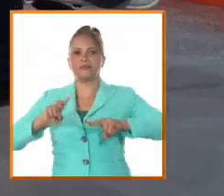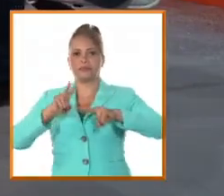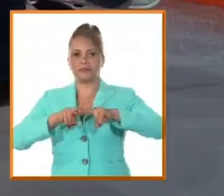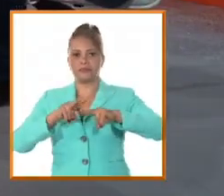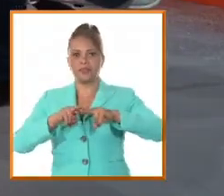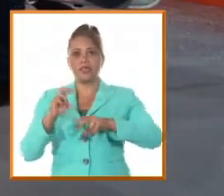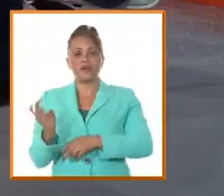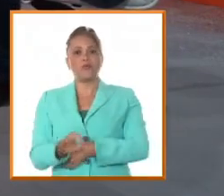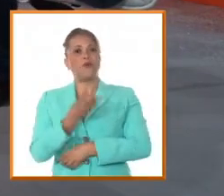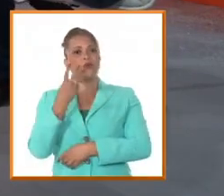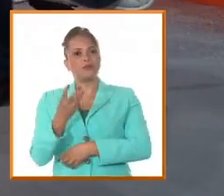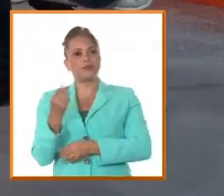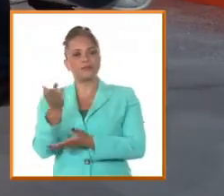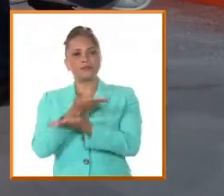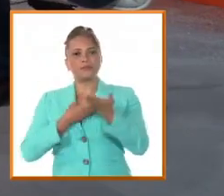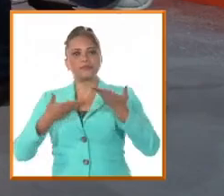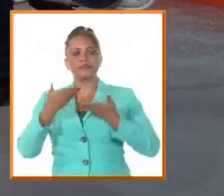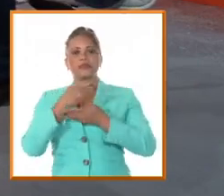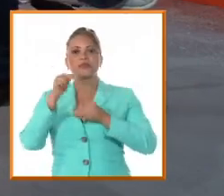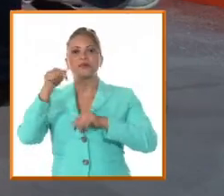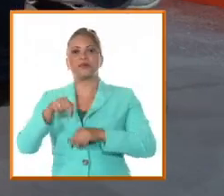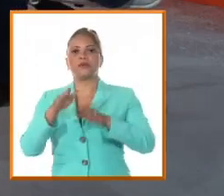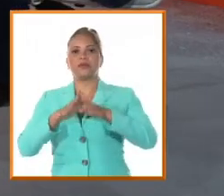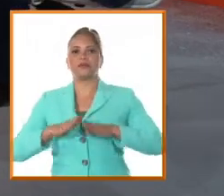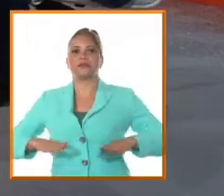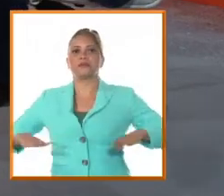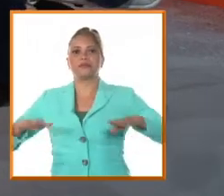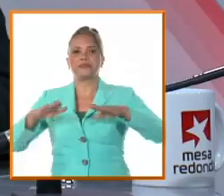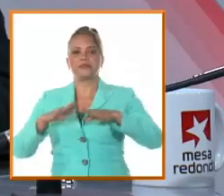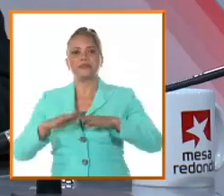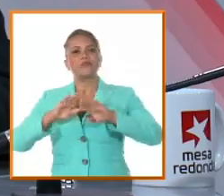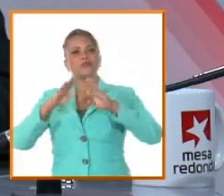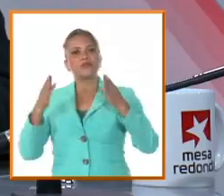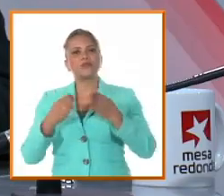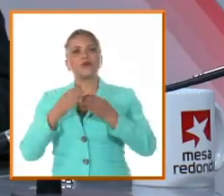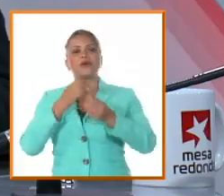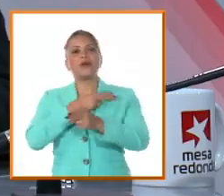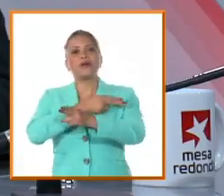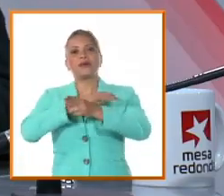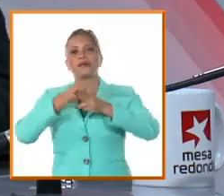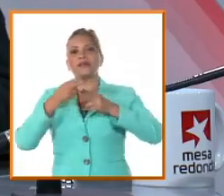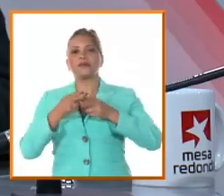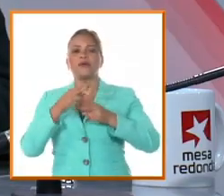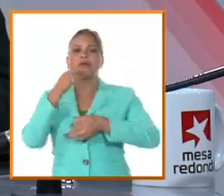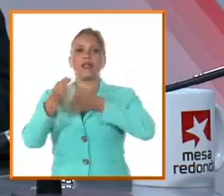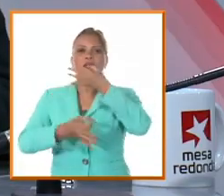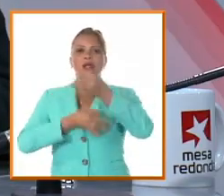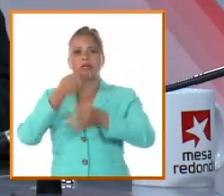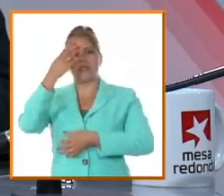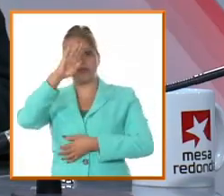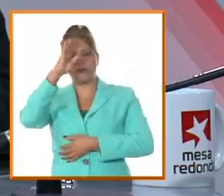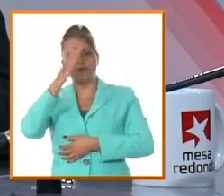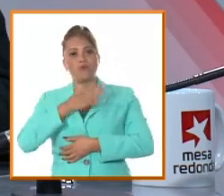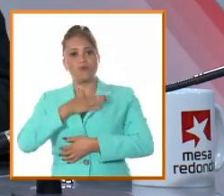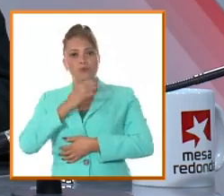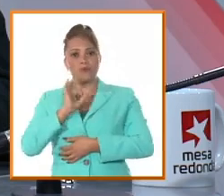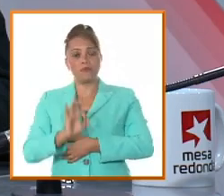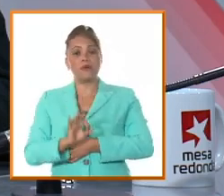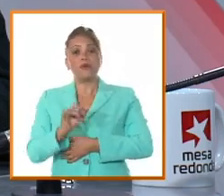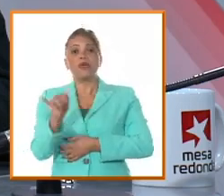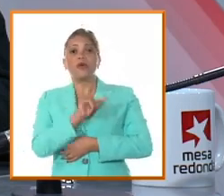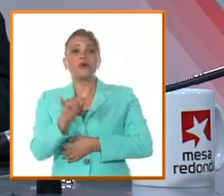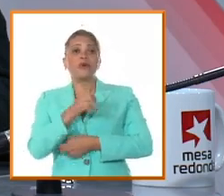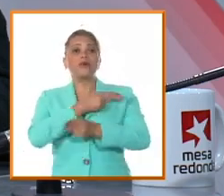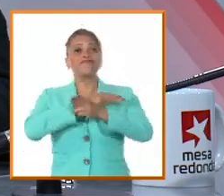Con ellos estaremos compartiendo esta mirada a la historia, pero también a la vigencia de un hombre que sin dudas